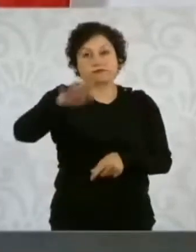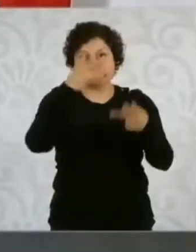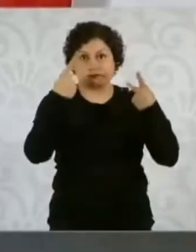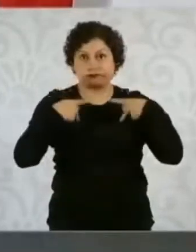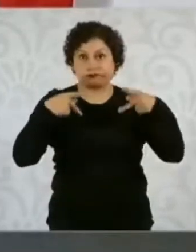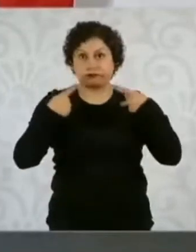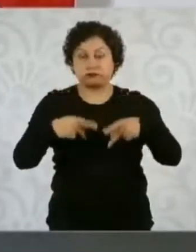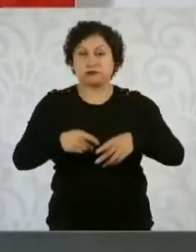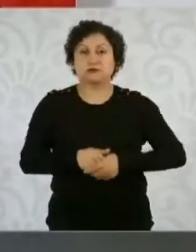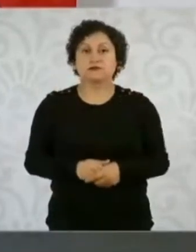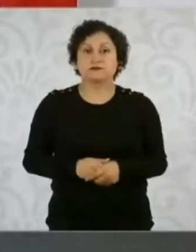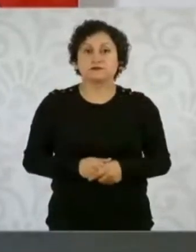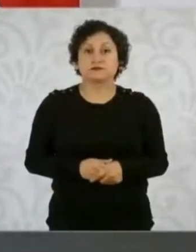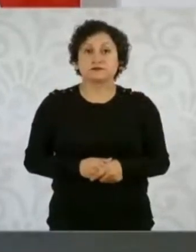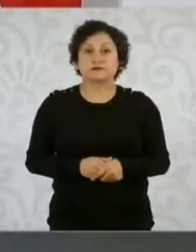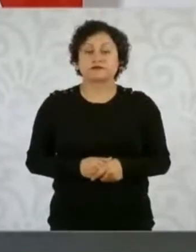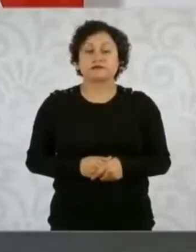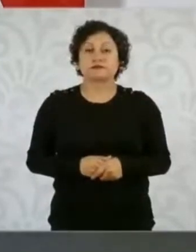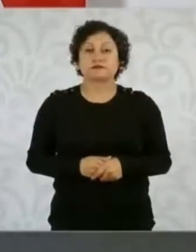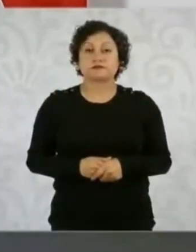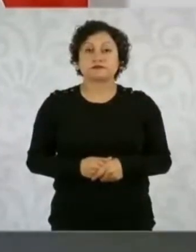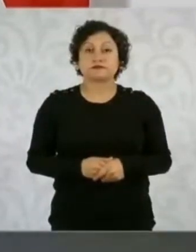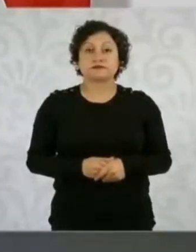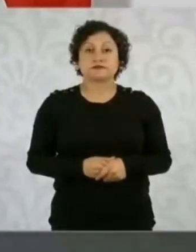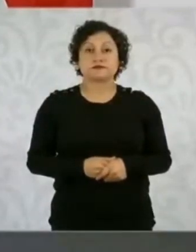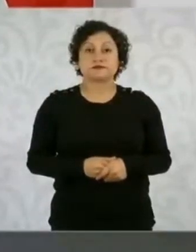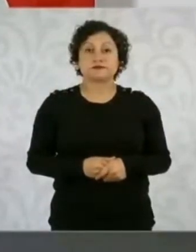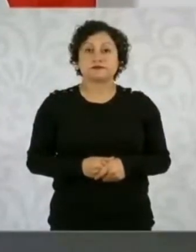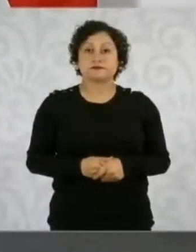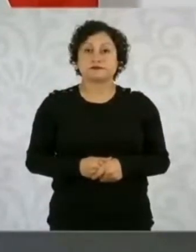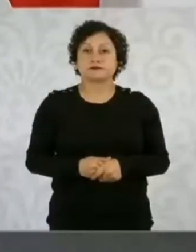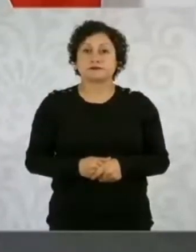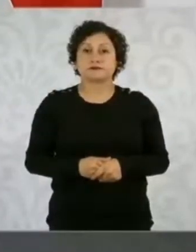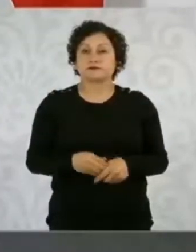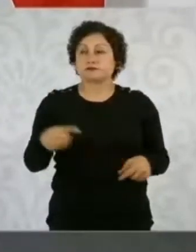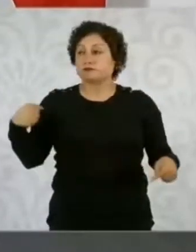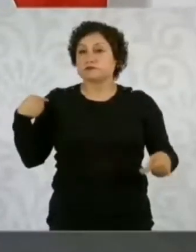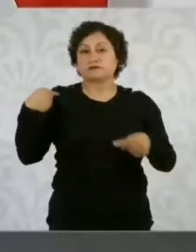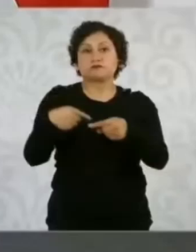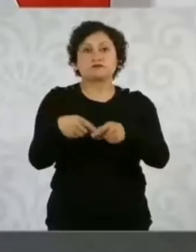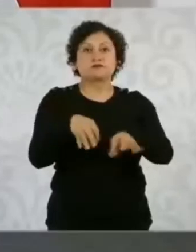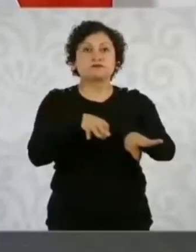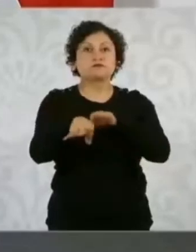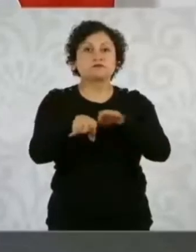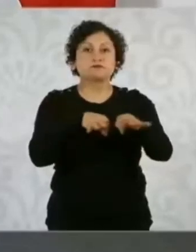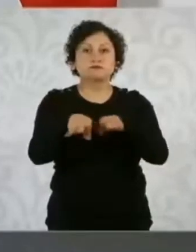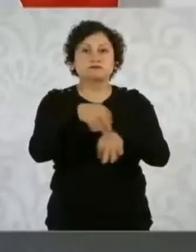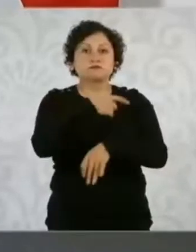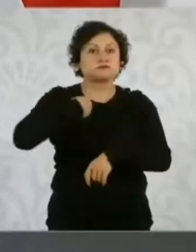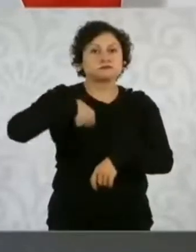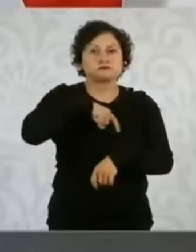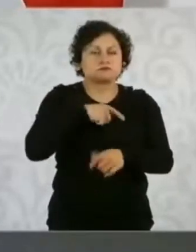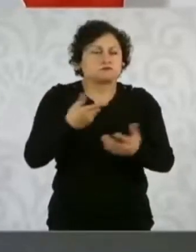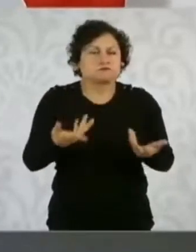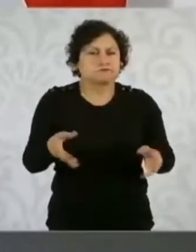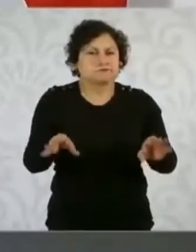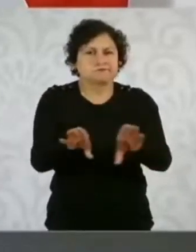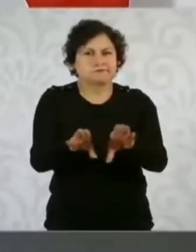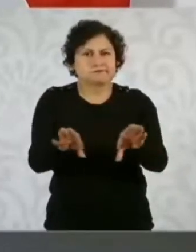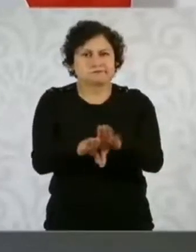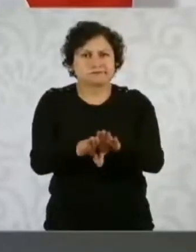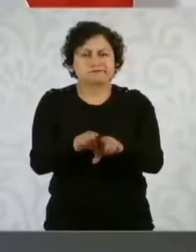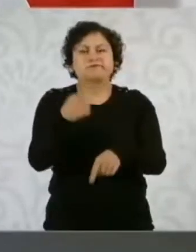trabajamos. ¿Cómo trabajamos nosotros? Nosotros tenemos